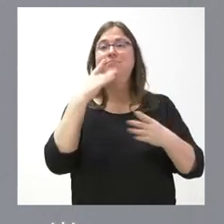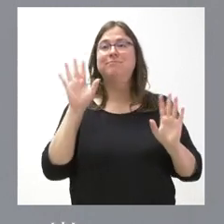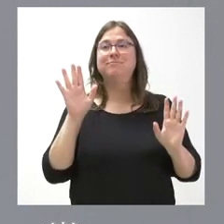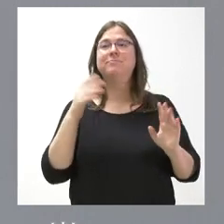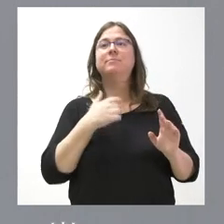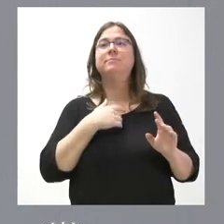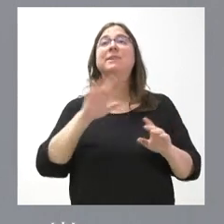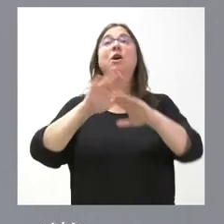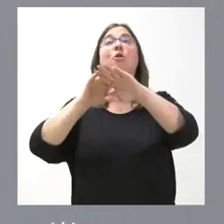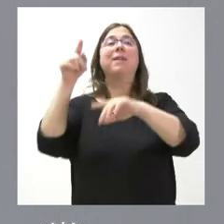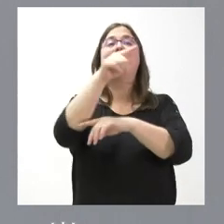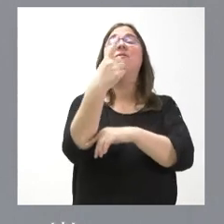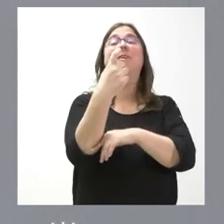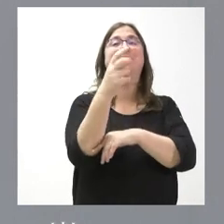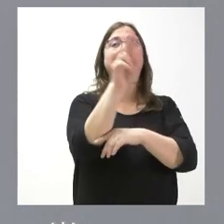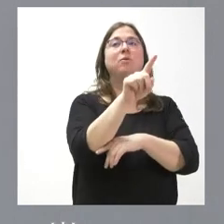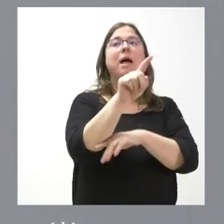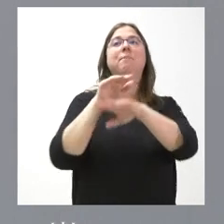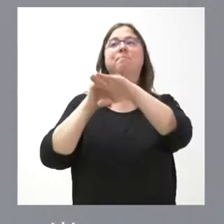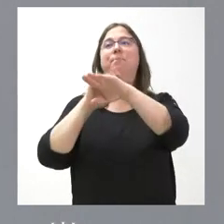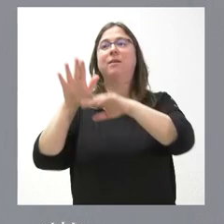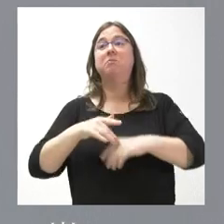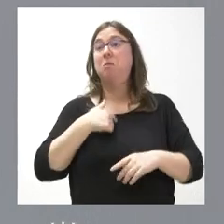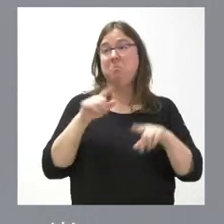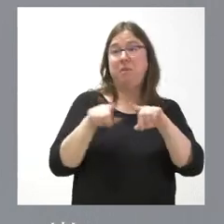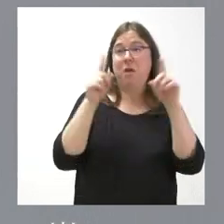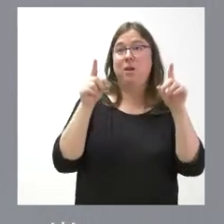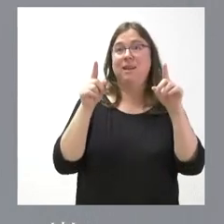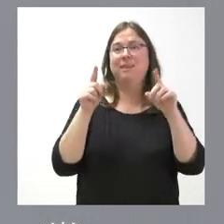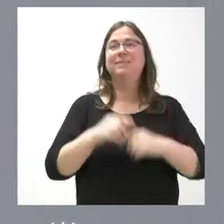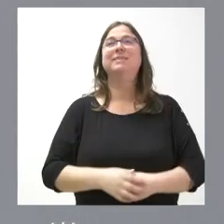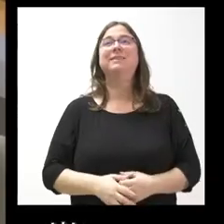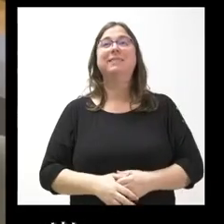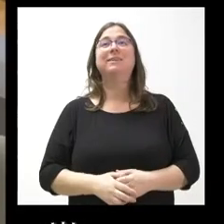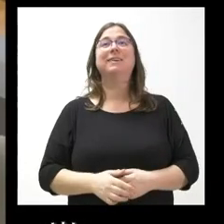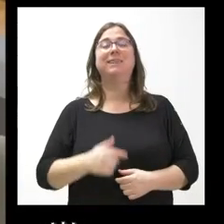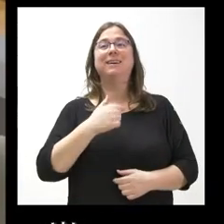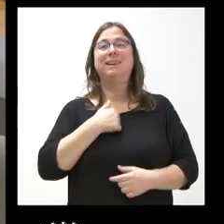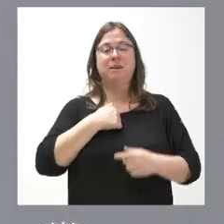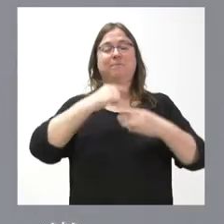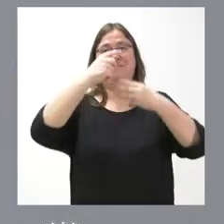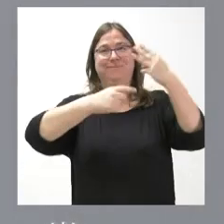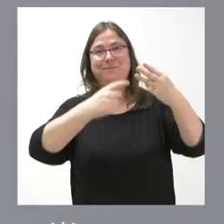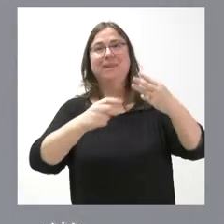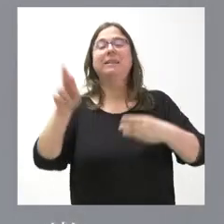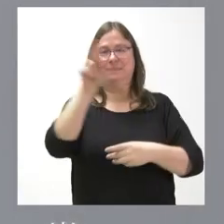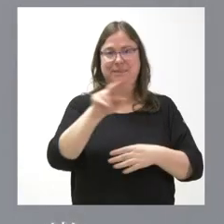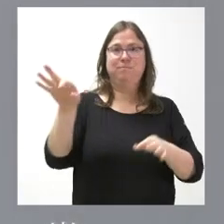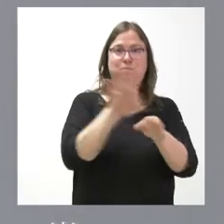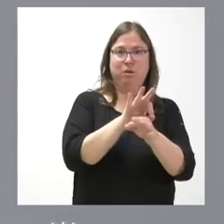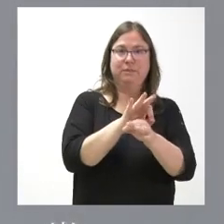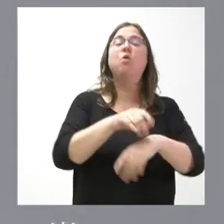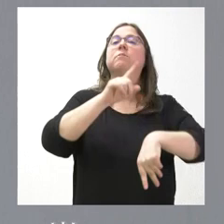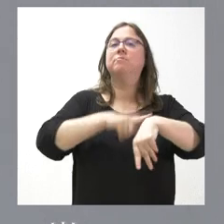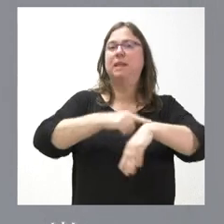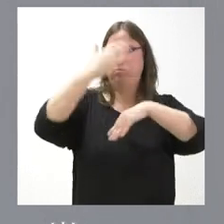Sobre el… No, espera, quería preguntar, perdón. No, deja, da igual. No, no, que entiende. Sí, que vamos a reponerle su puesto en el plazo